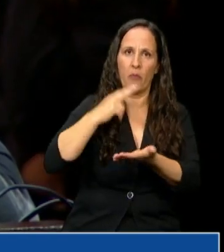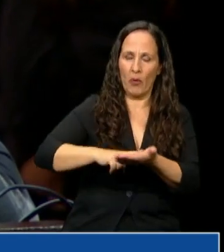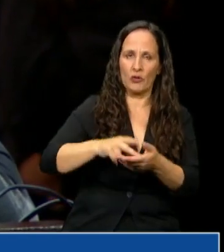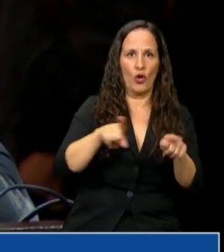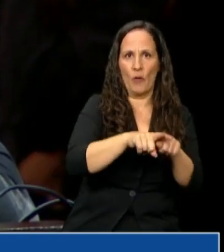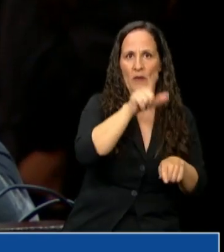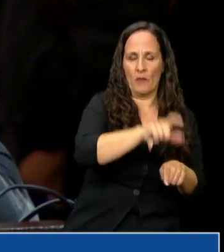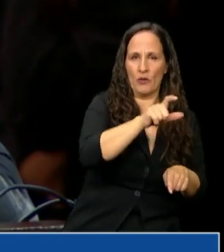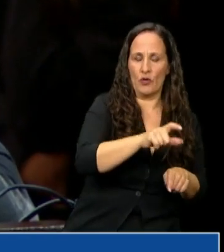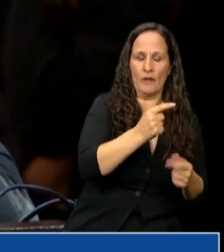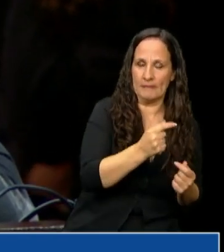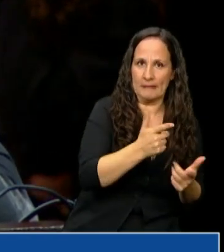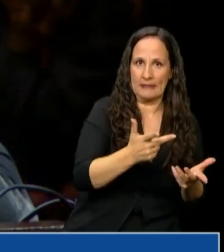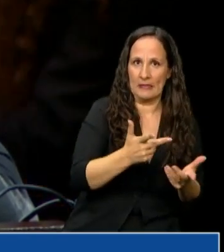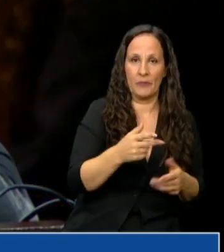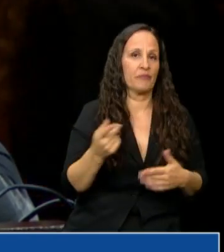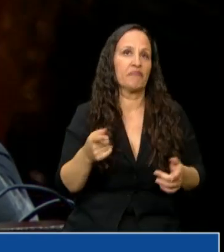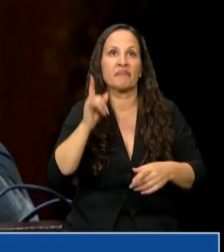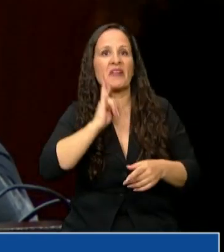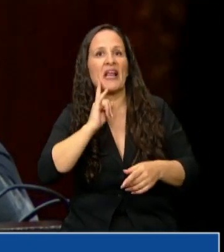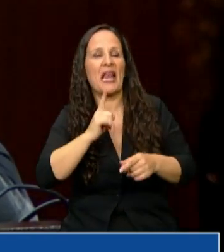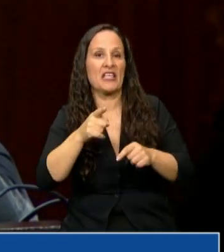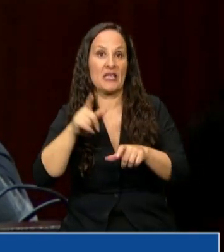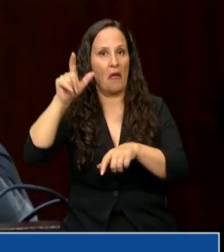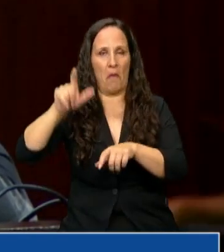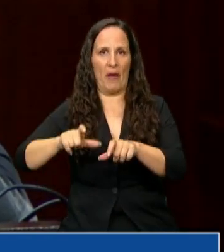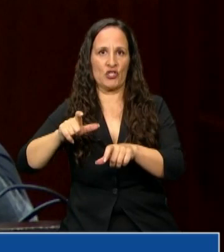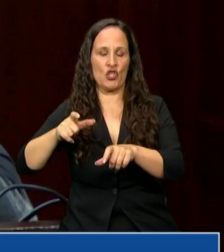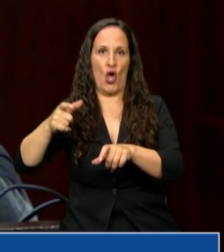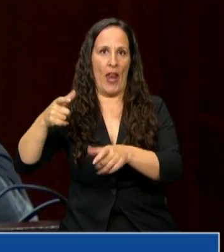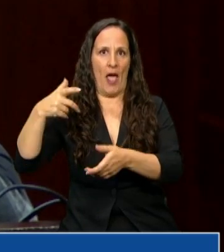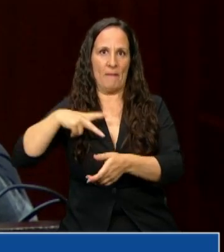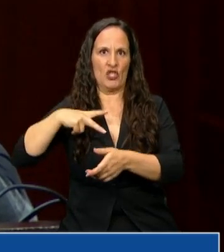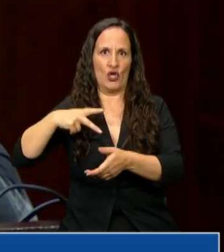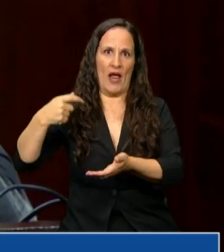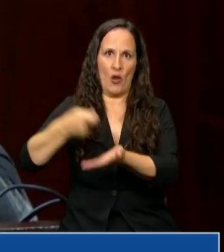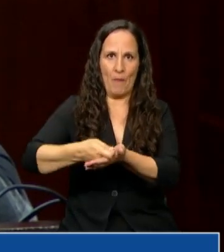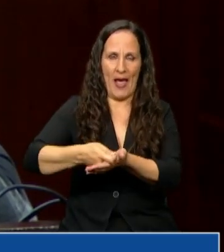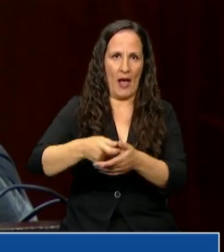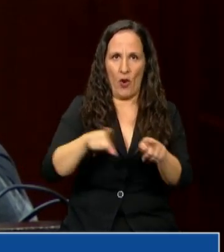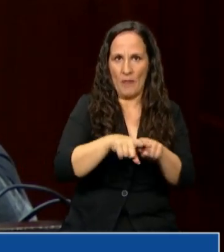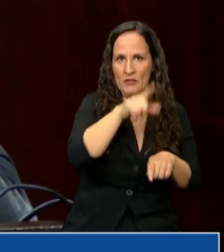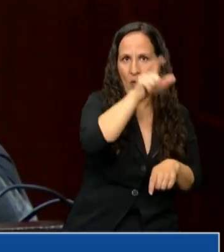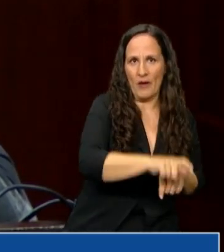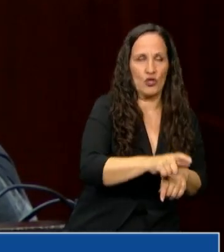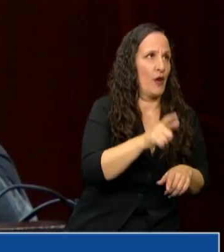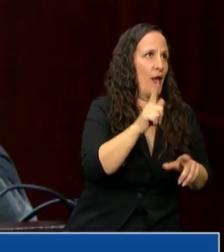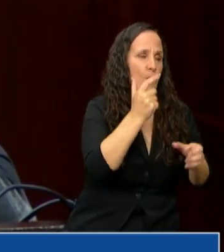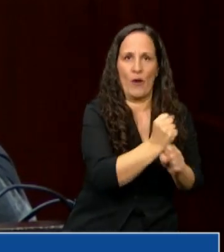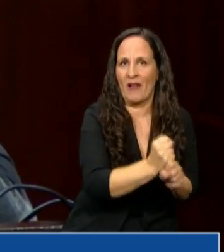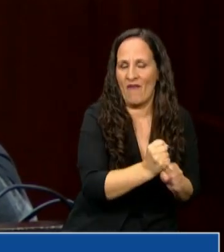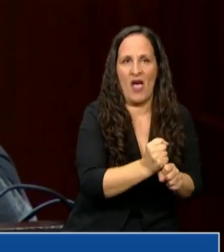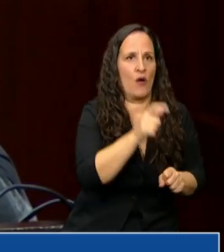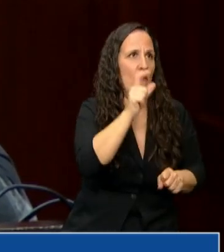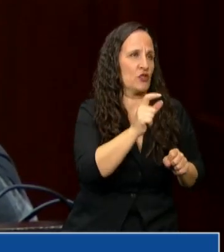comprar un sachet de leche, paga lo mismo de impuesto. Un millonario que un trabajador o una trabajadora ocupada o desocupada, un ama de casa